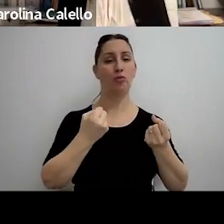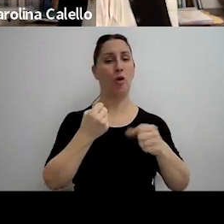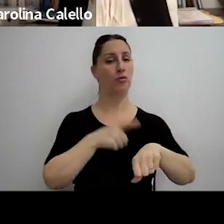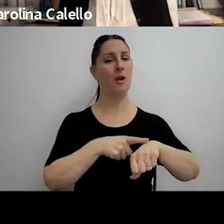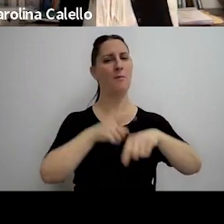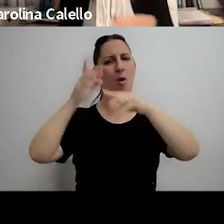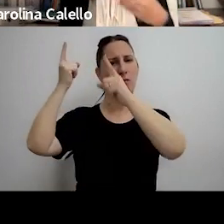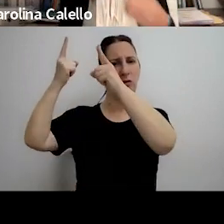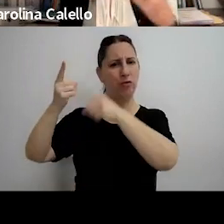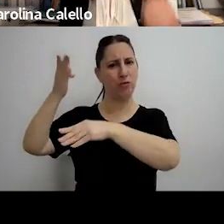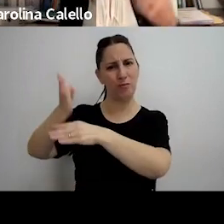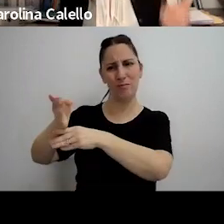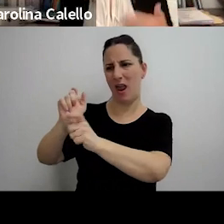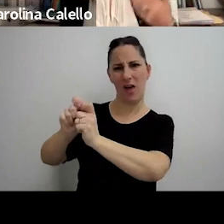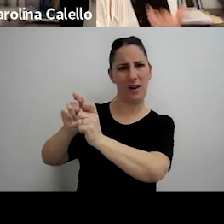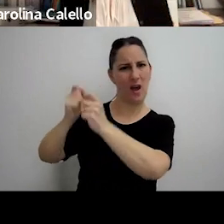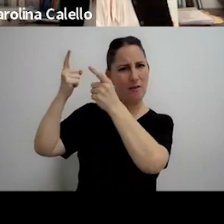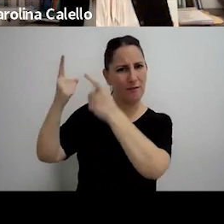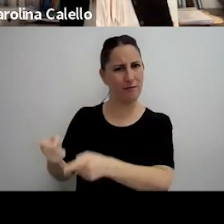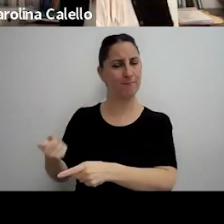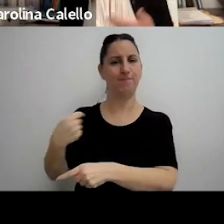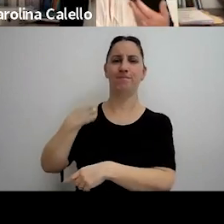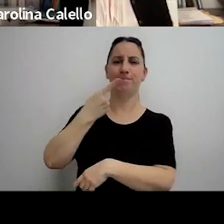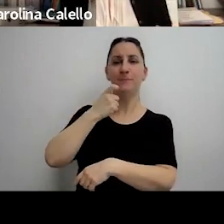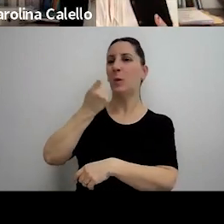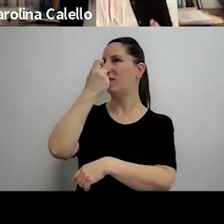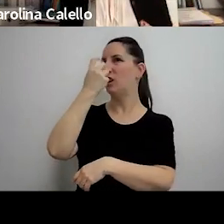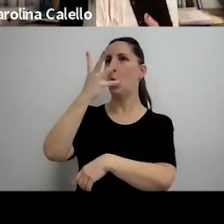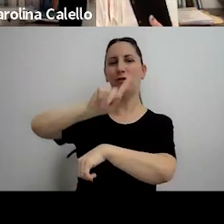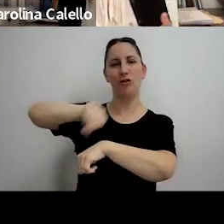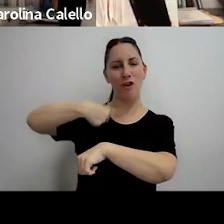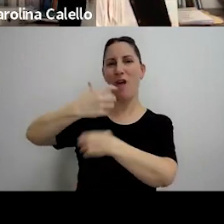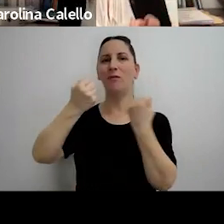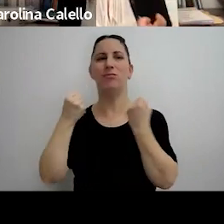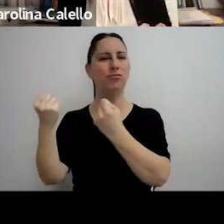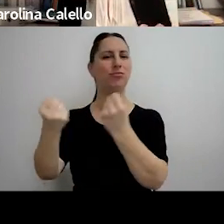parados para reparación que no funcionaban las 24 horas había tomado